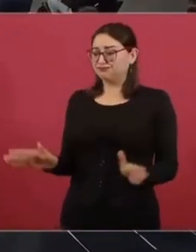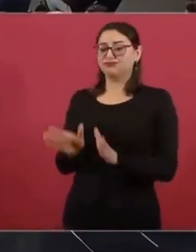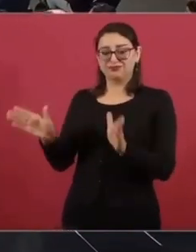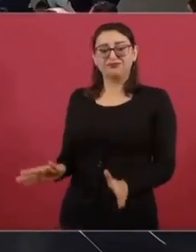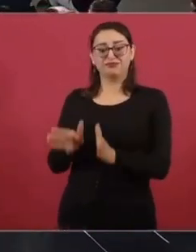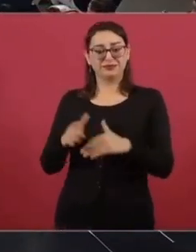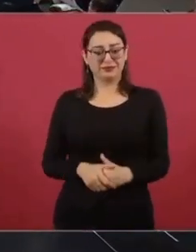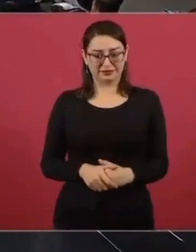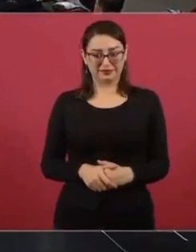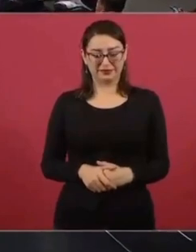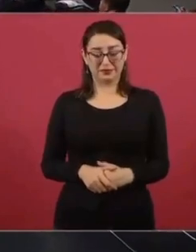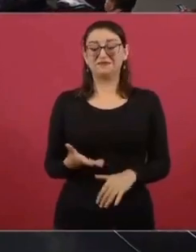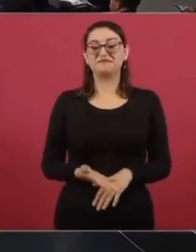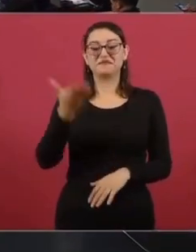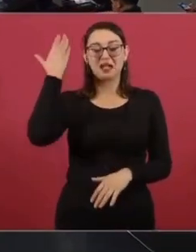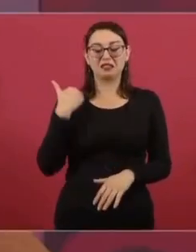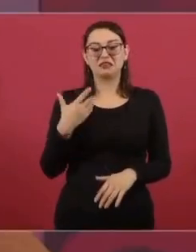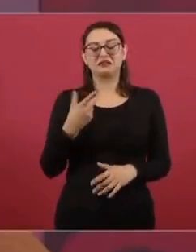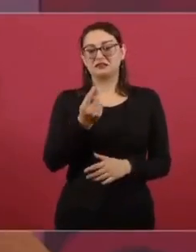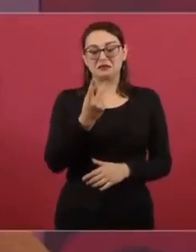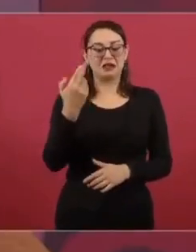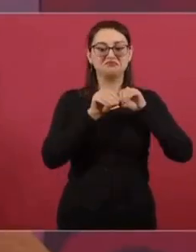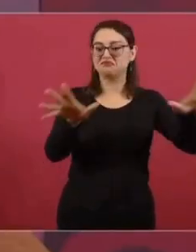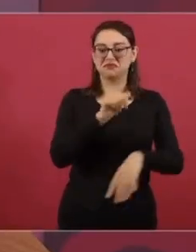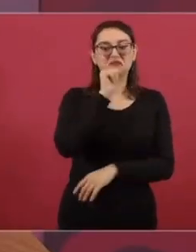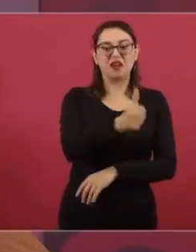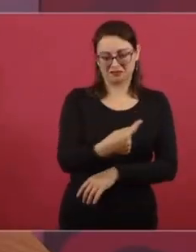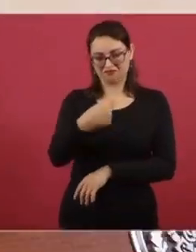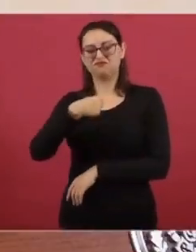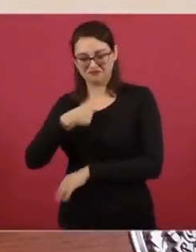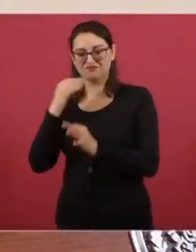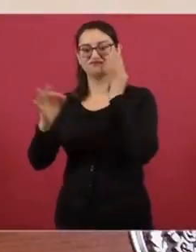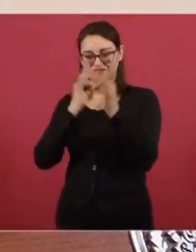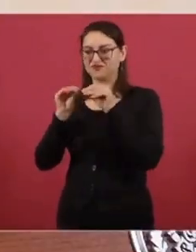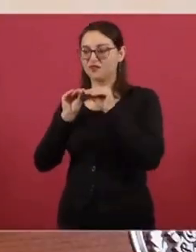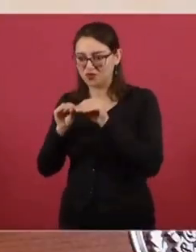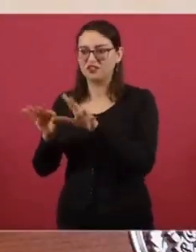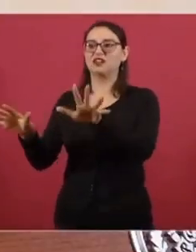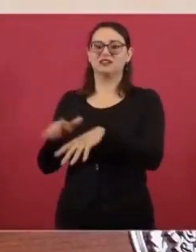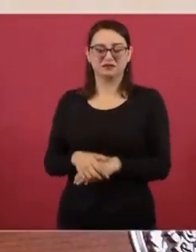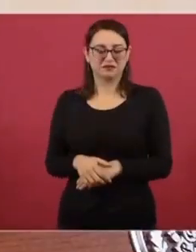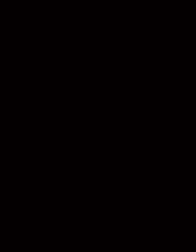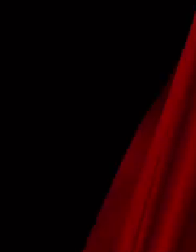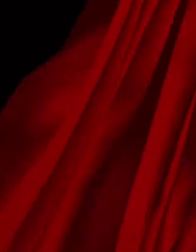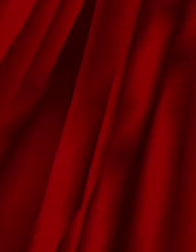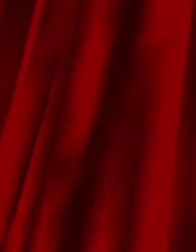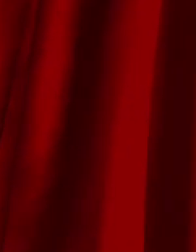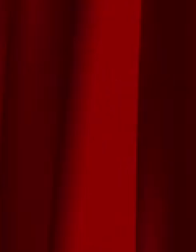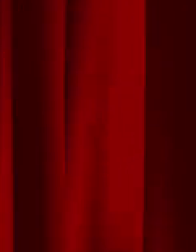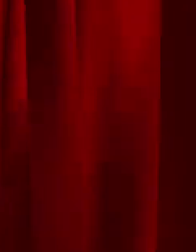Cuando no se hablaban de esos temas en los medios, porque todo estaba silenciado, controlado.